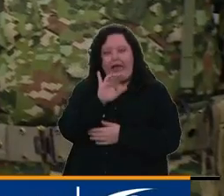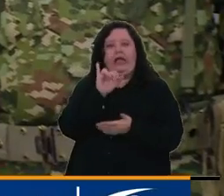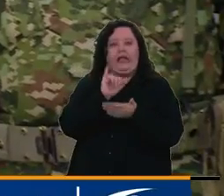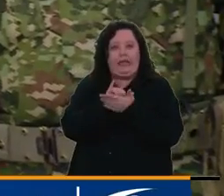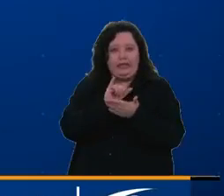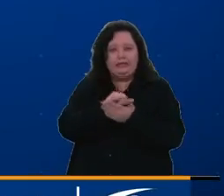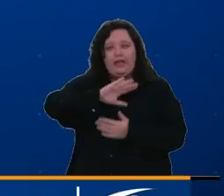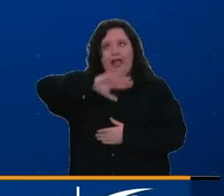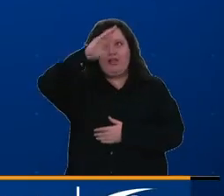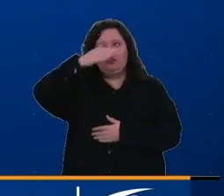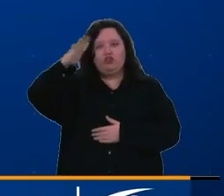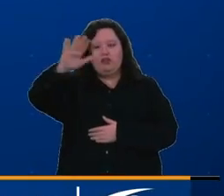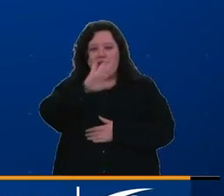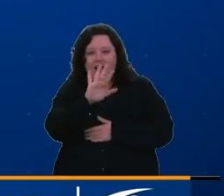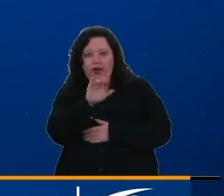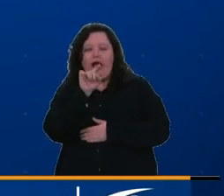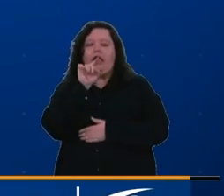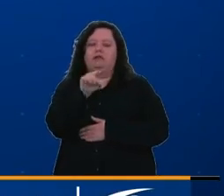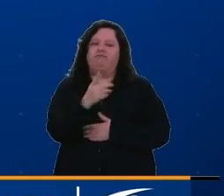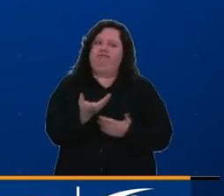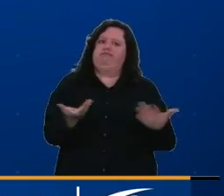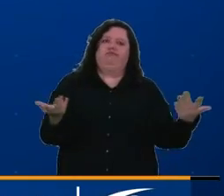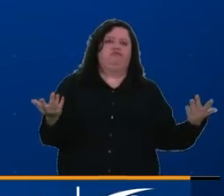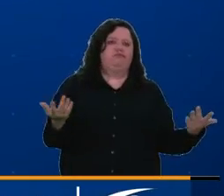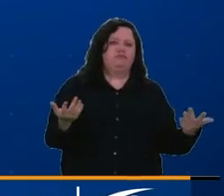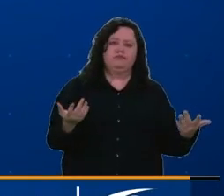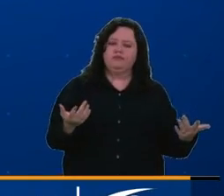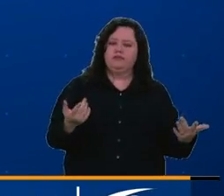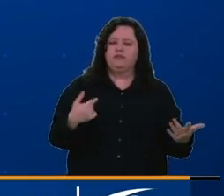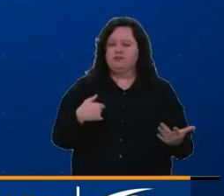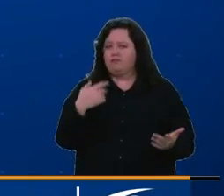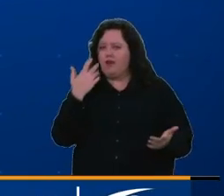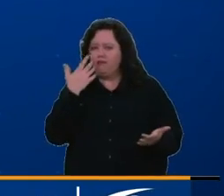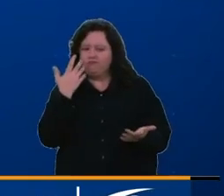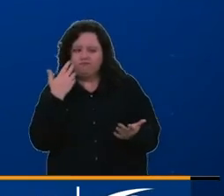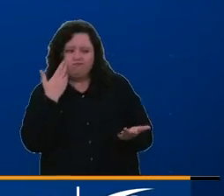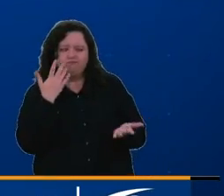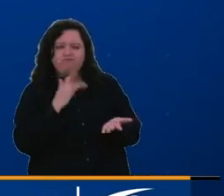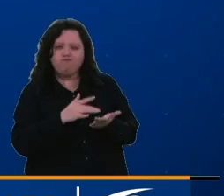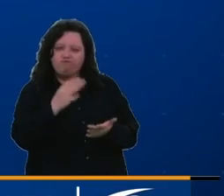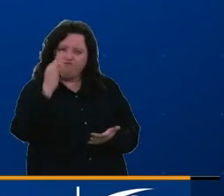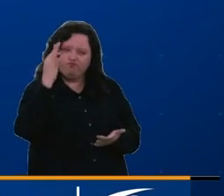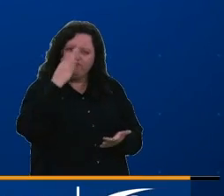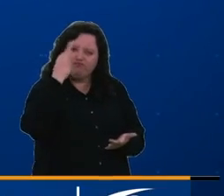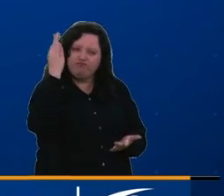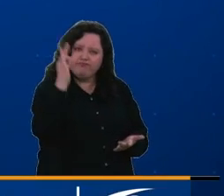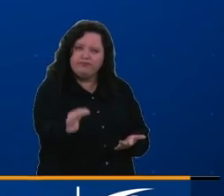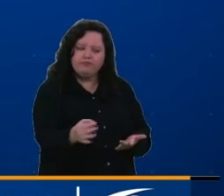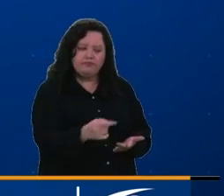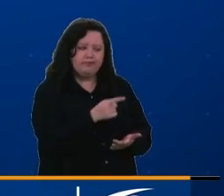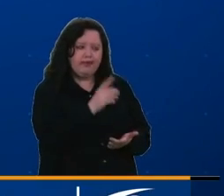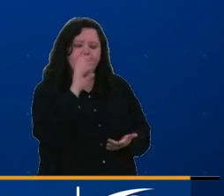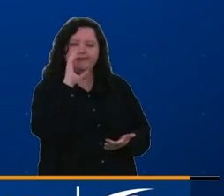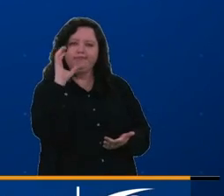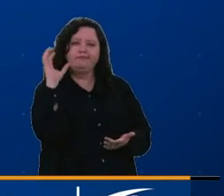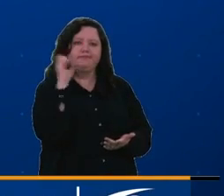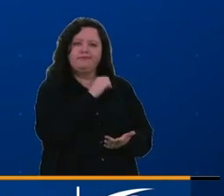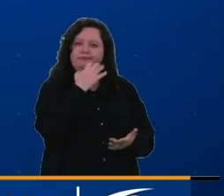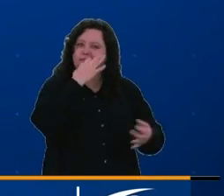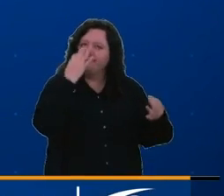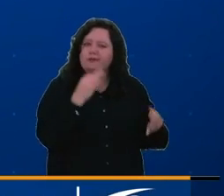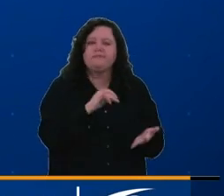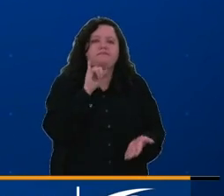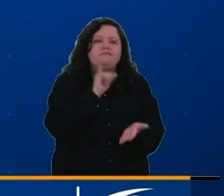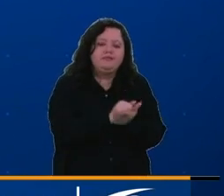fundamentalmente. Se ha podido determinar fehacientemente que se encuentra el